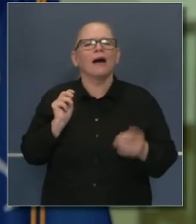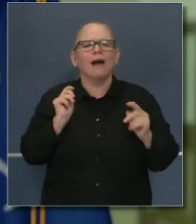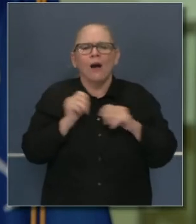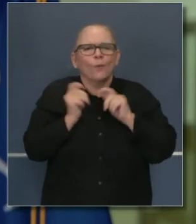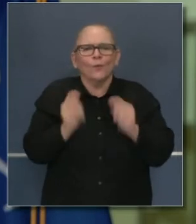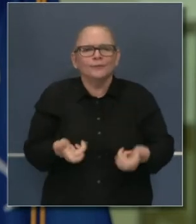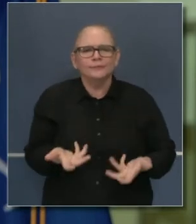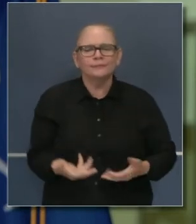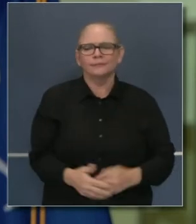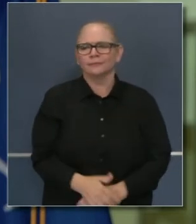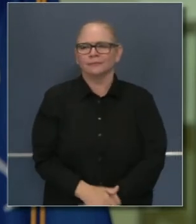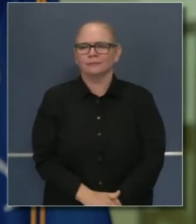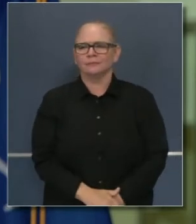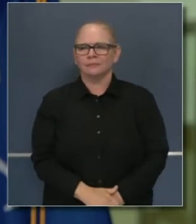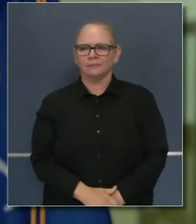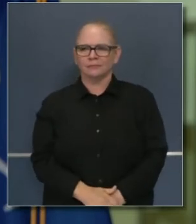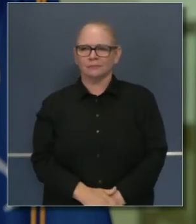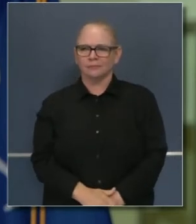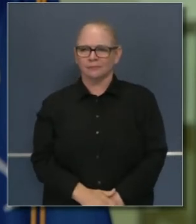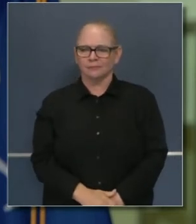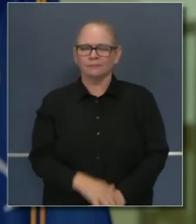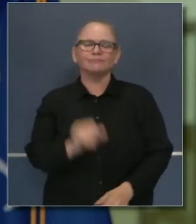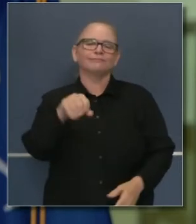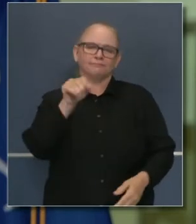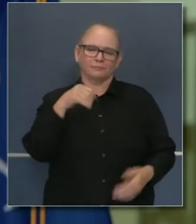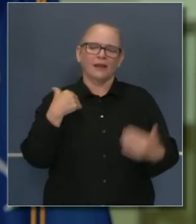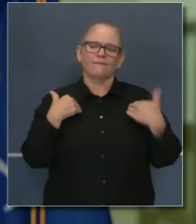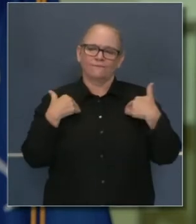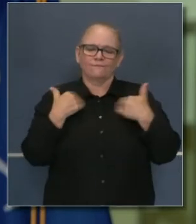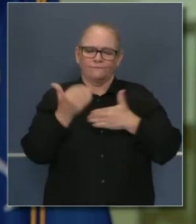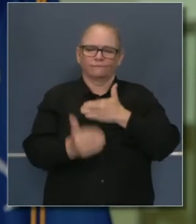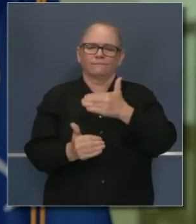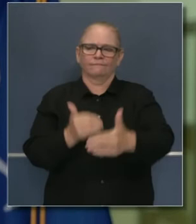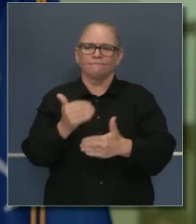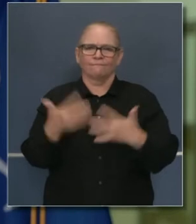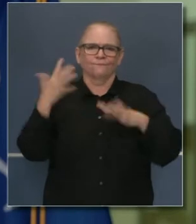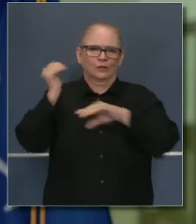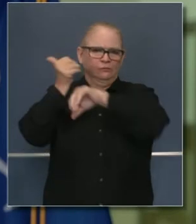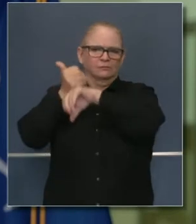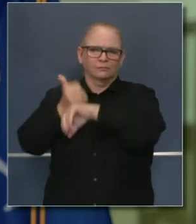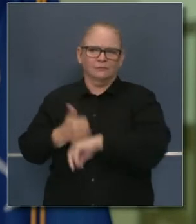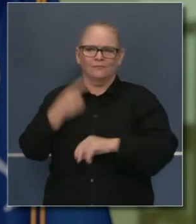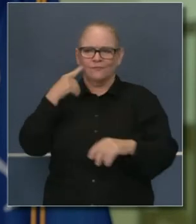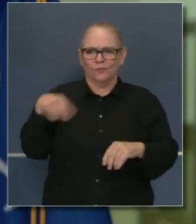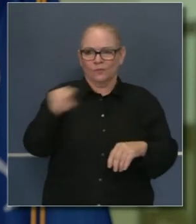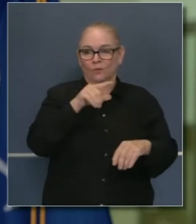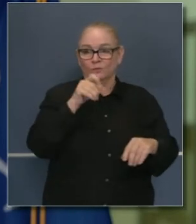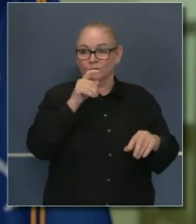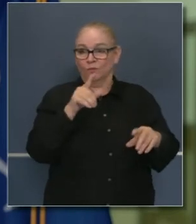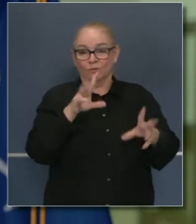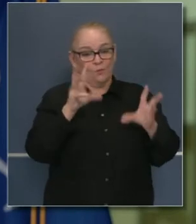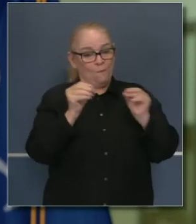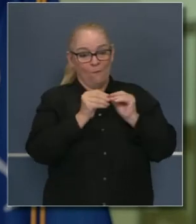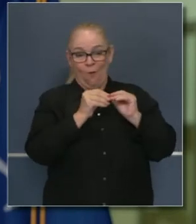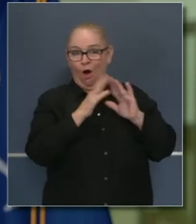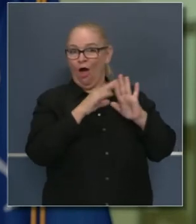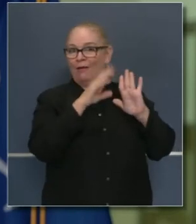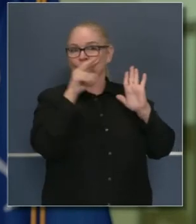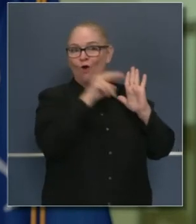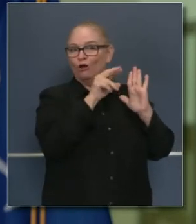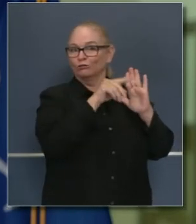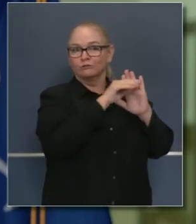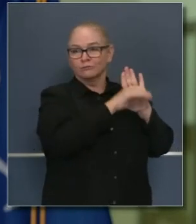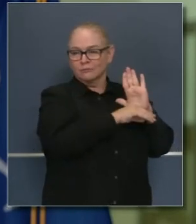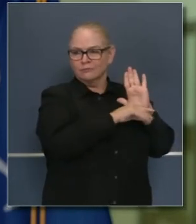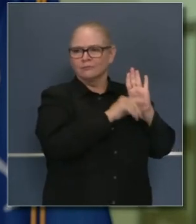respuestas. Sí, anticipamos un periodo de procesos y protocolos que serán puestos en acción y tendrán un tiempo de elemento para